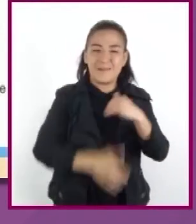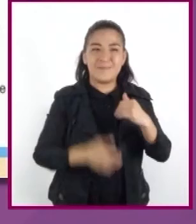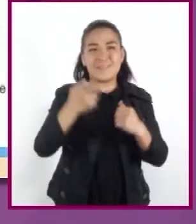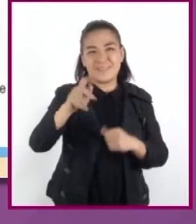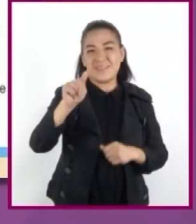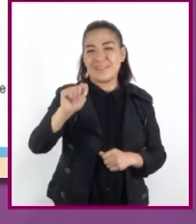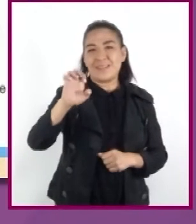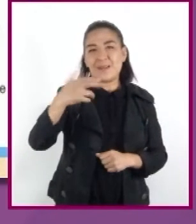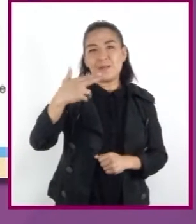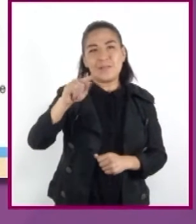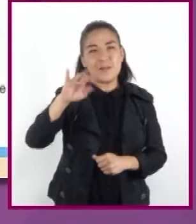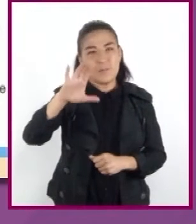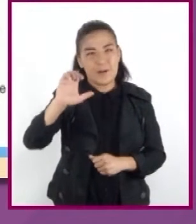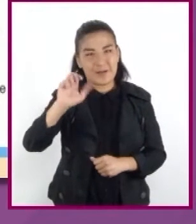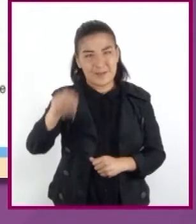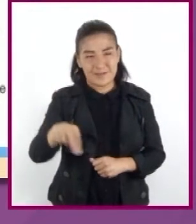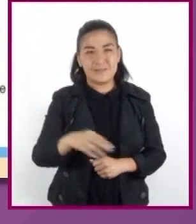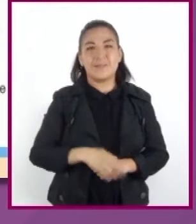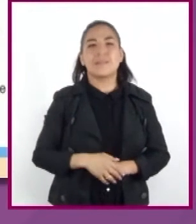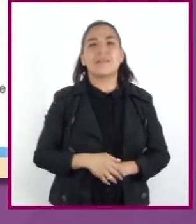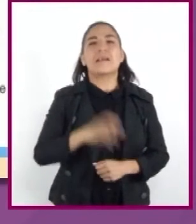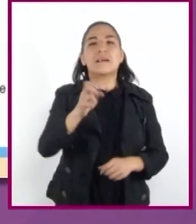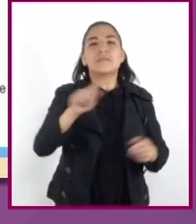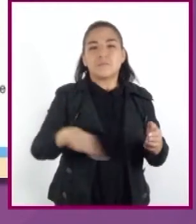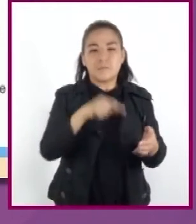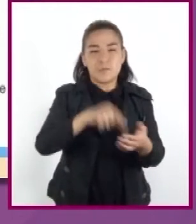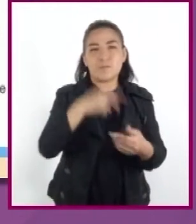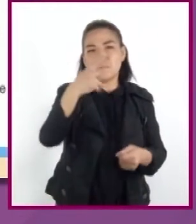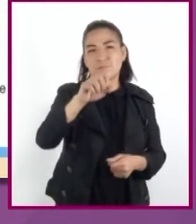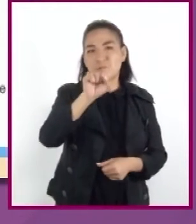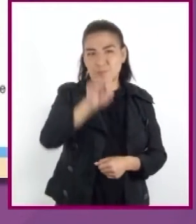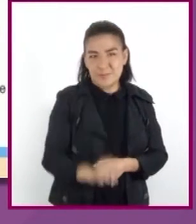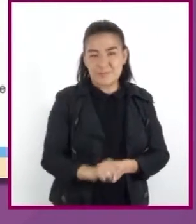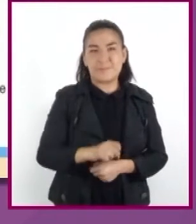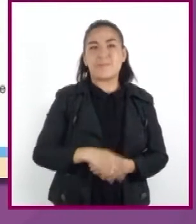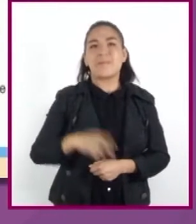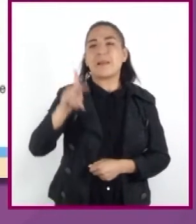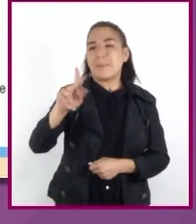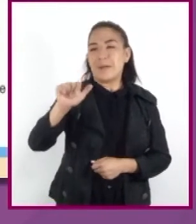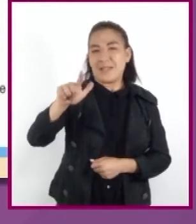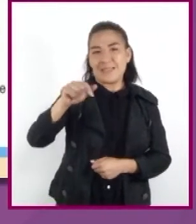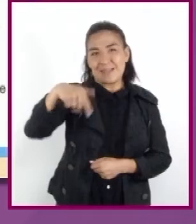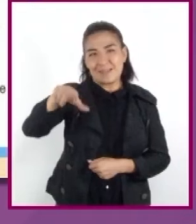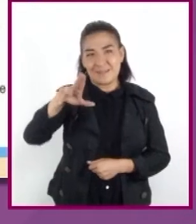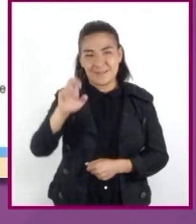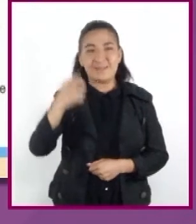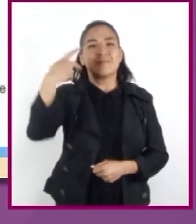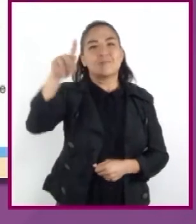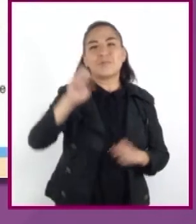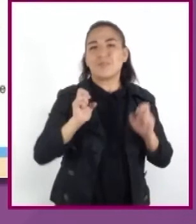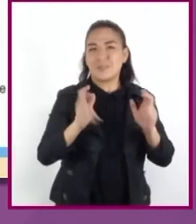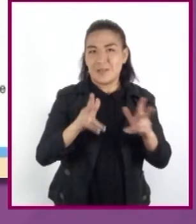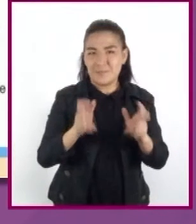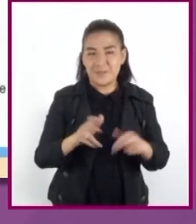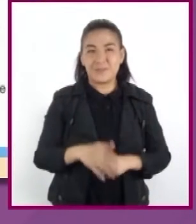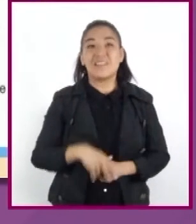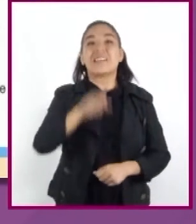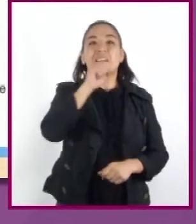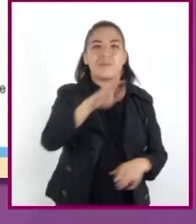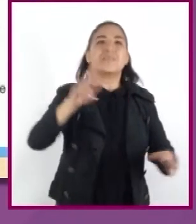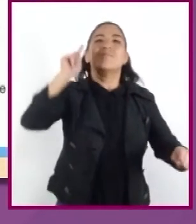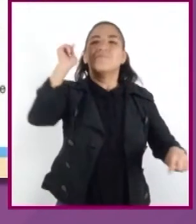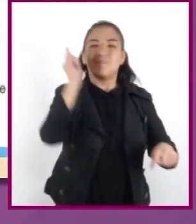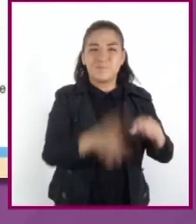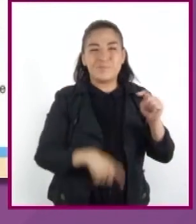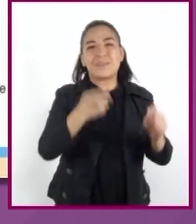Se erigieron nuevas ciudades, sobre todo en la zona del sureste, como Palenque en Chiapas, mismas que colapsaron a